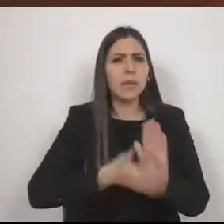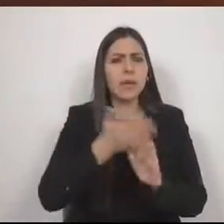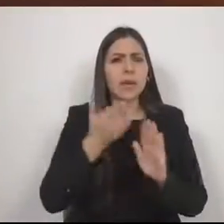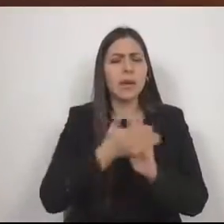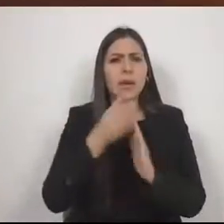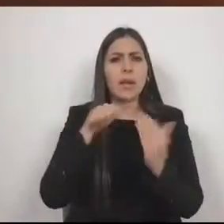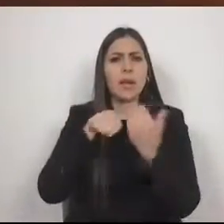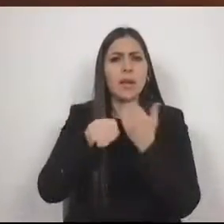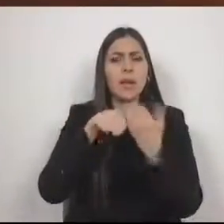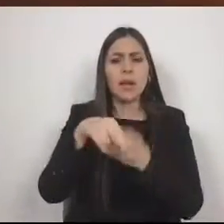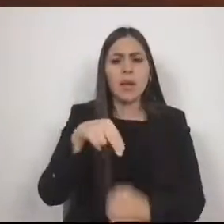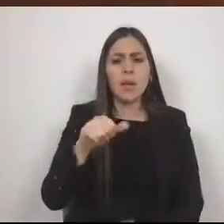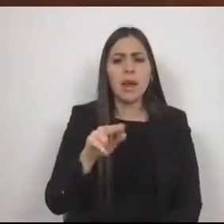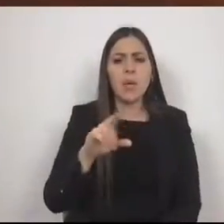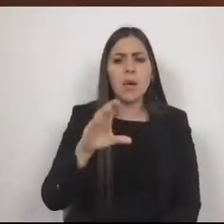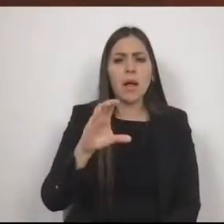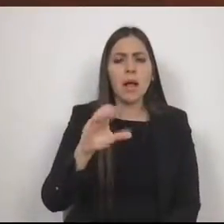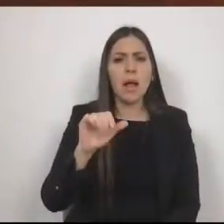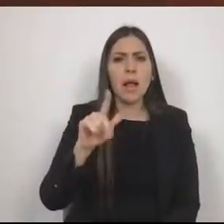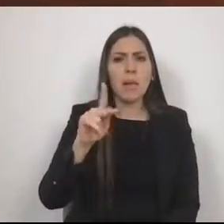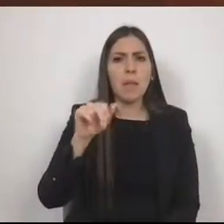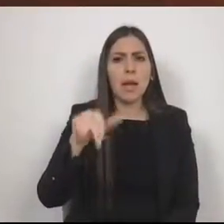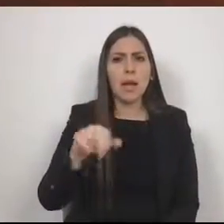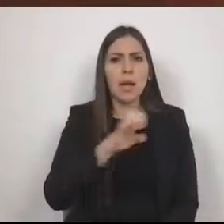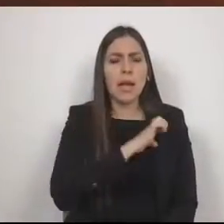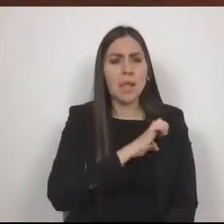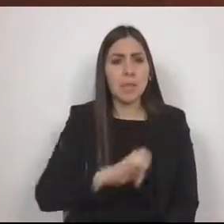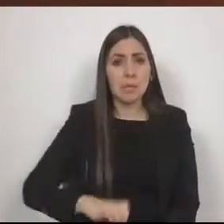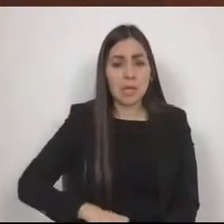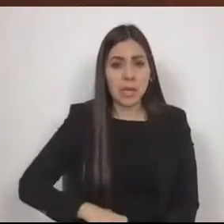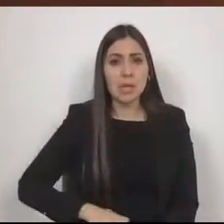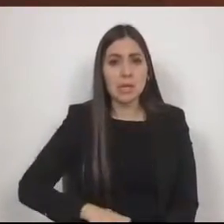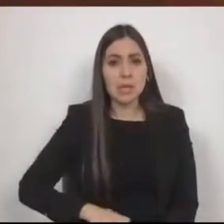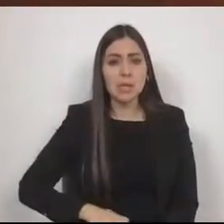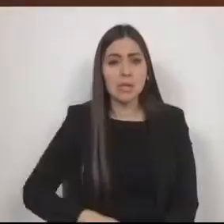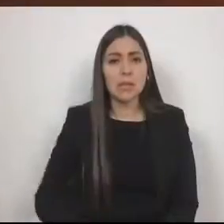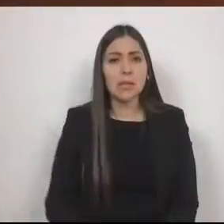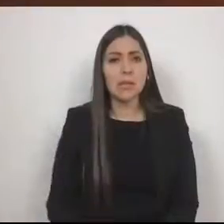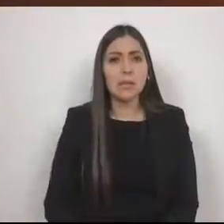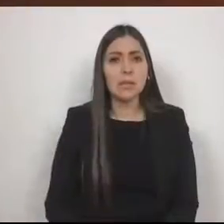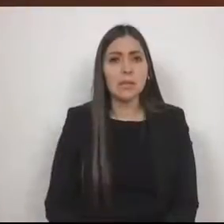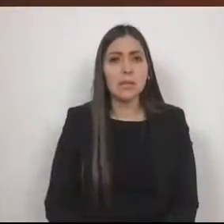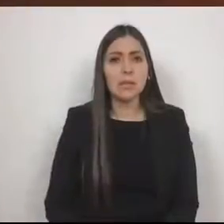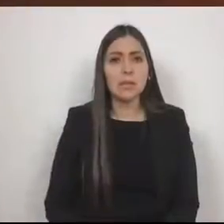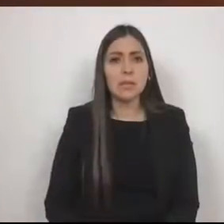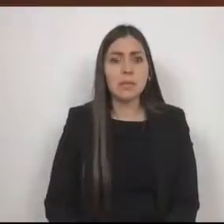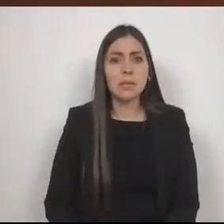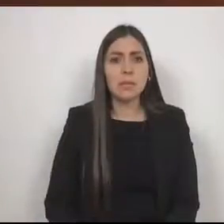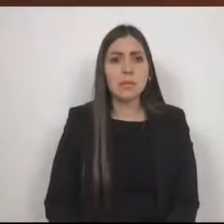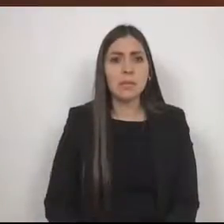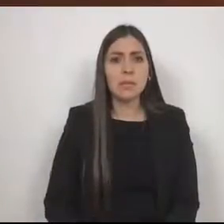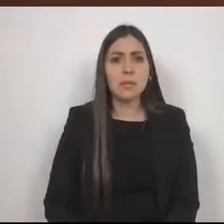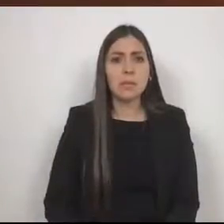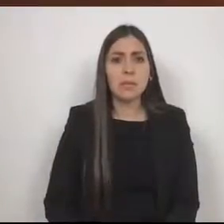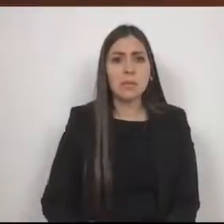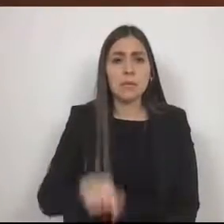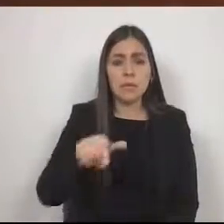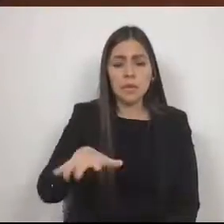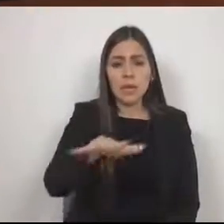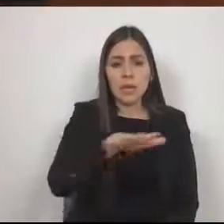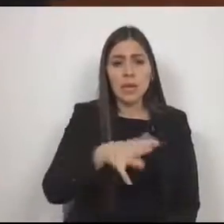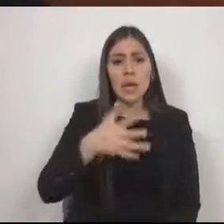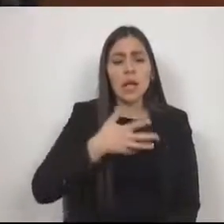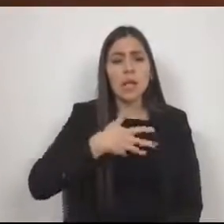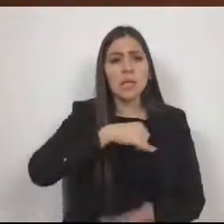-Ecatepec y la verdad es que quedó ahí una islita que